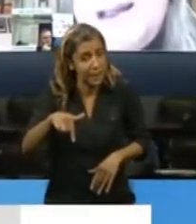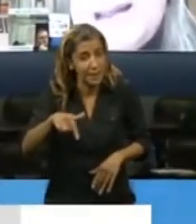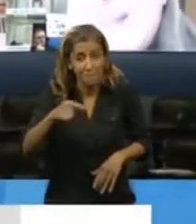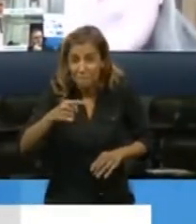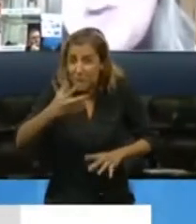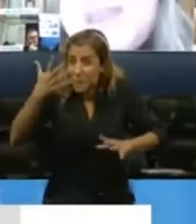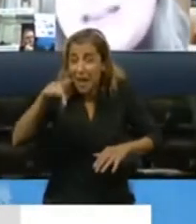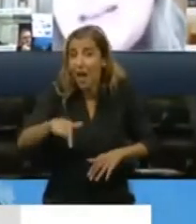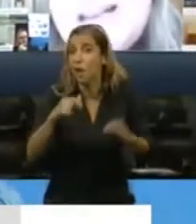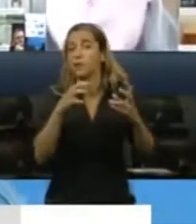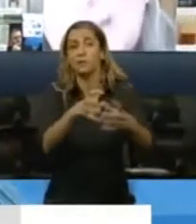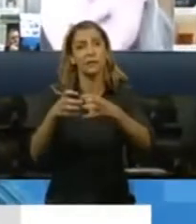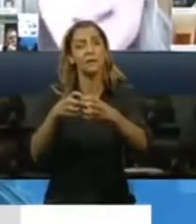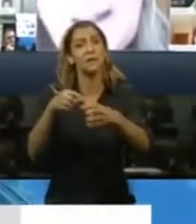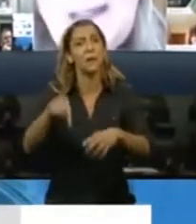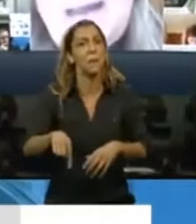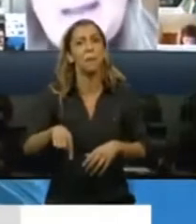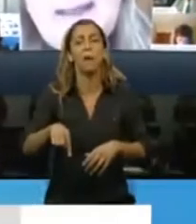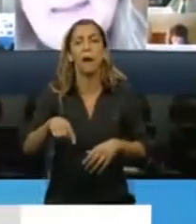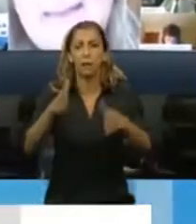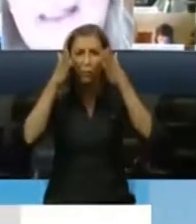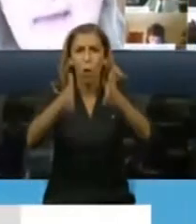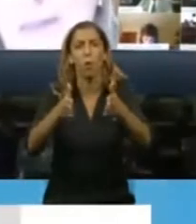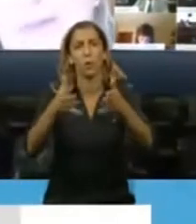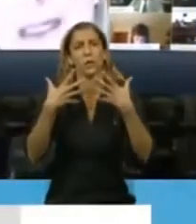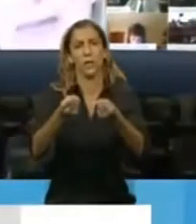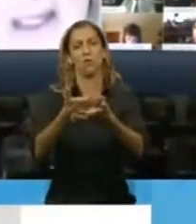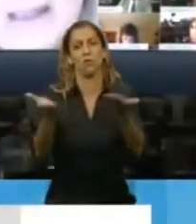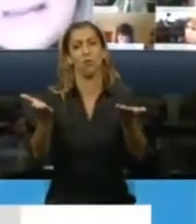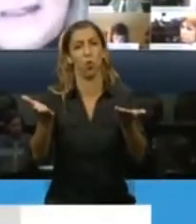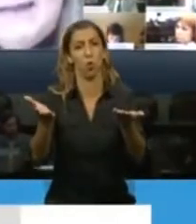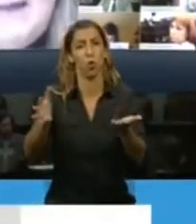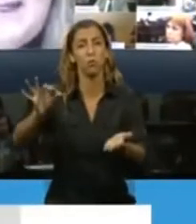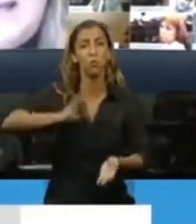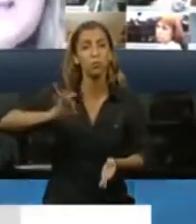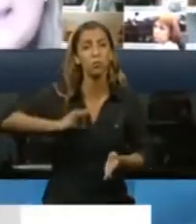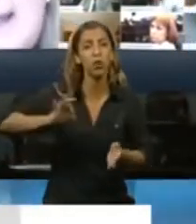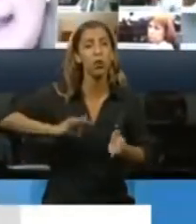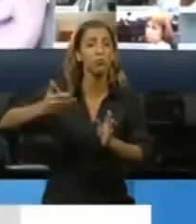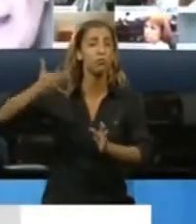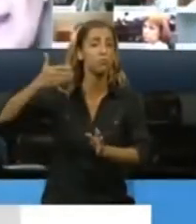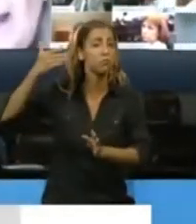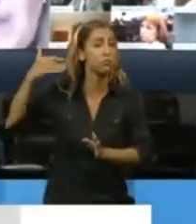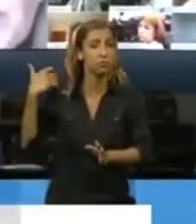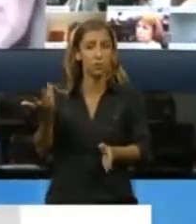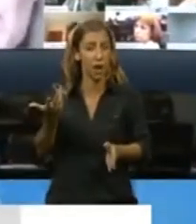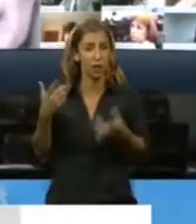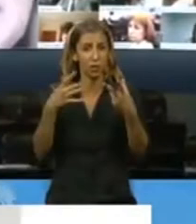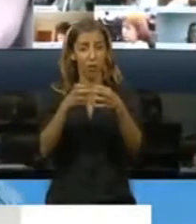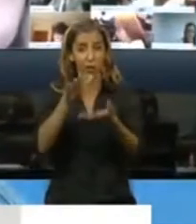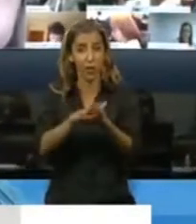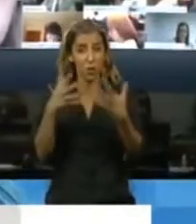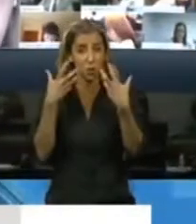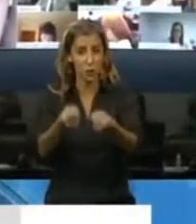debate en la Argentina. Me animaría a decir que hace décadas en el mundo democrático no tuvimos a la